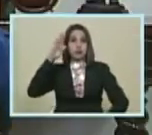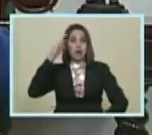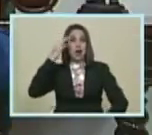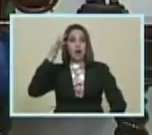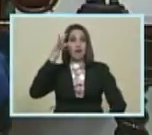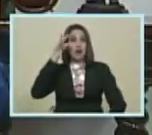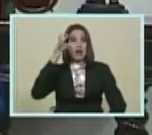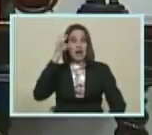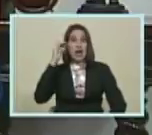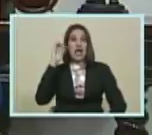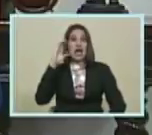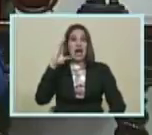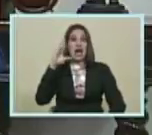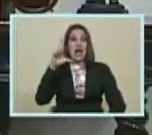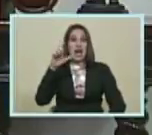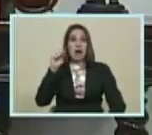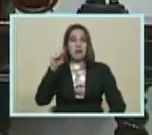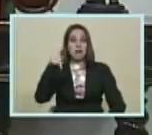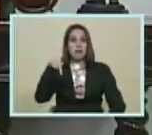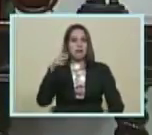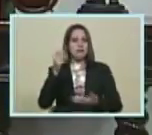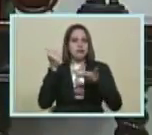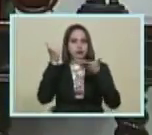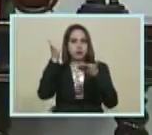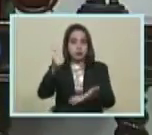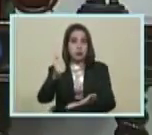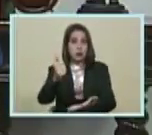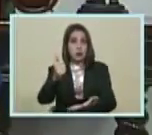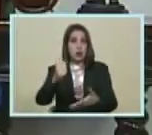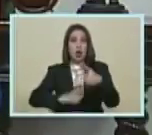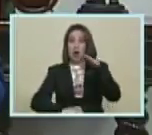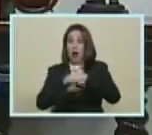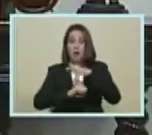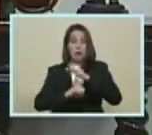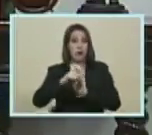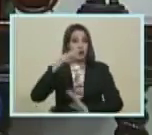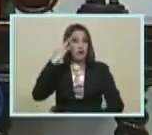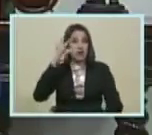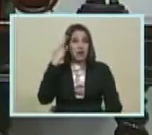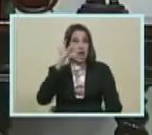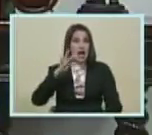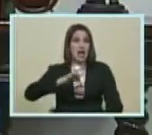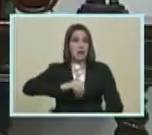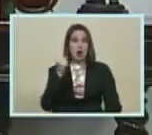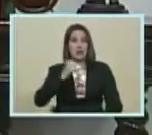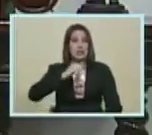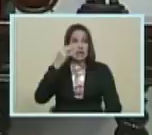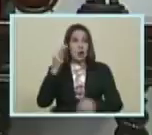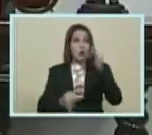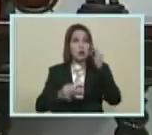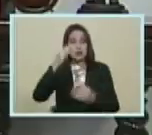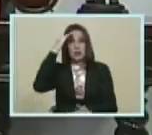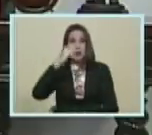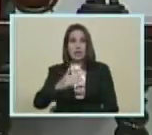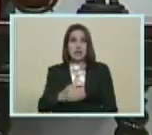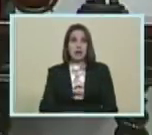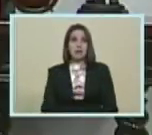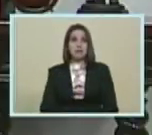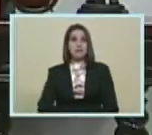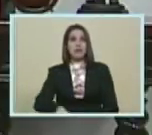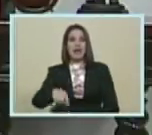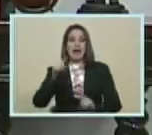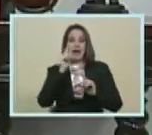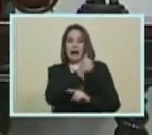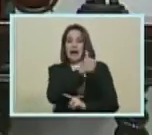fiscales CLAP Vamos a nombrar Fiscales Con apoyo Policial Judicial Y militar Por cada